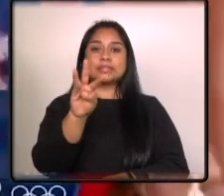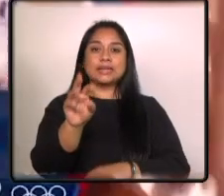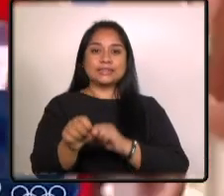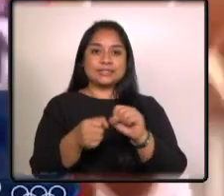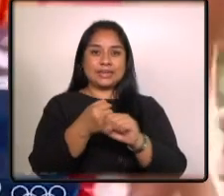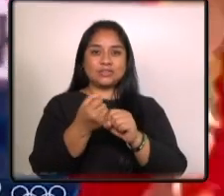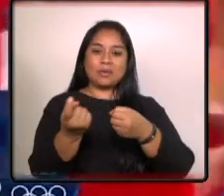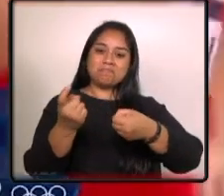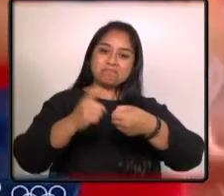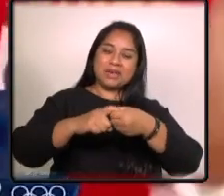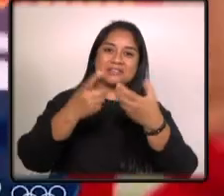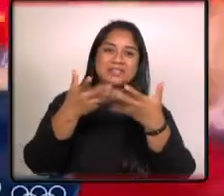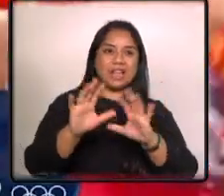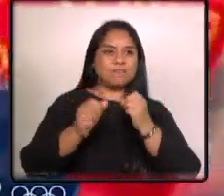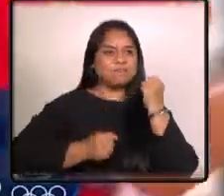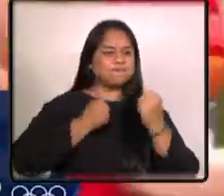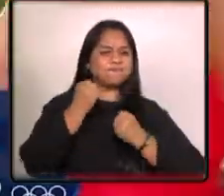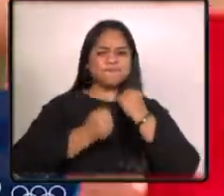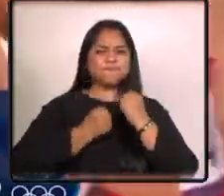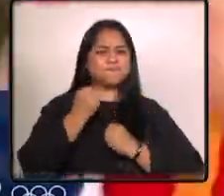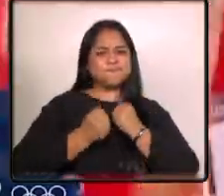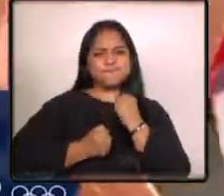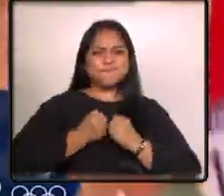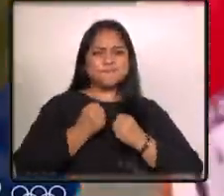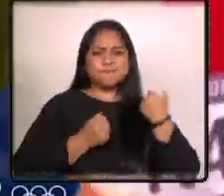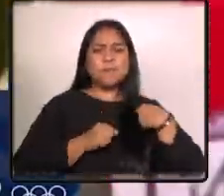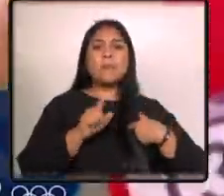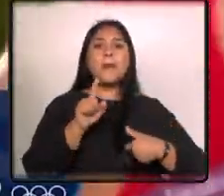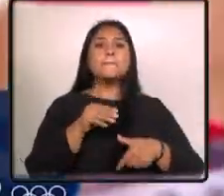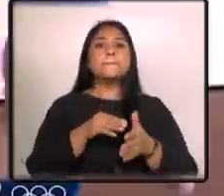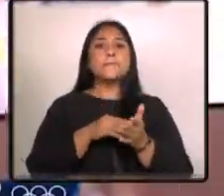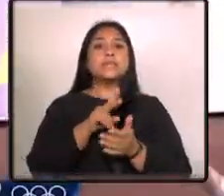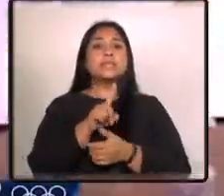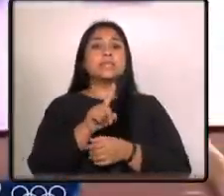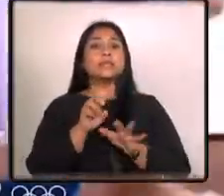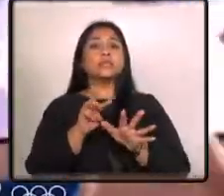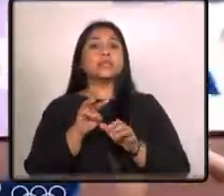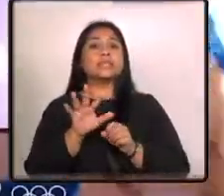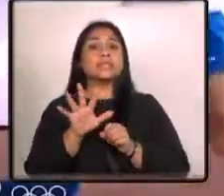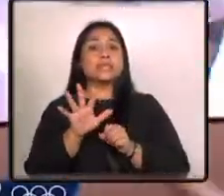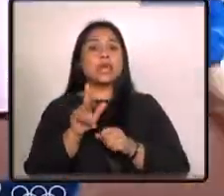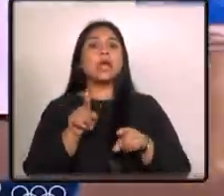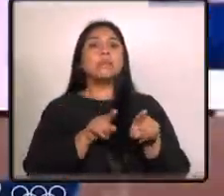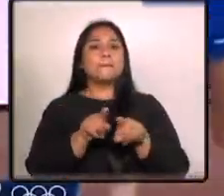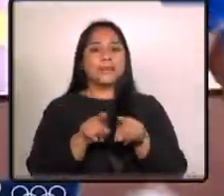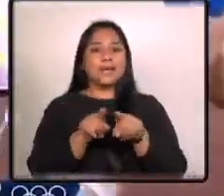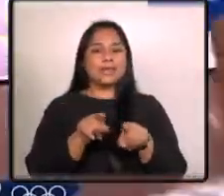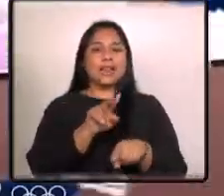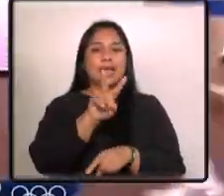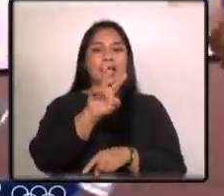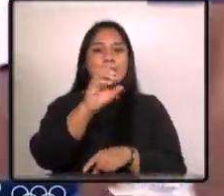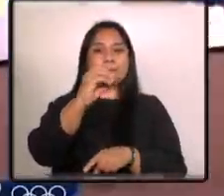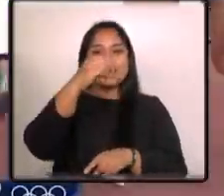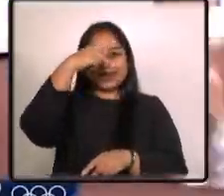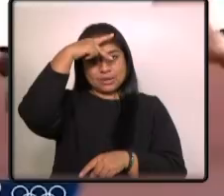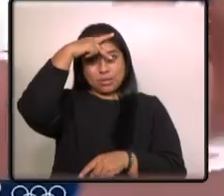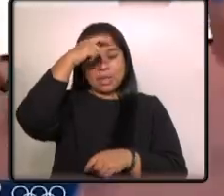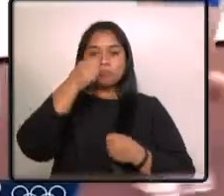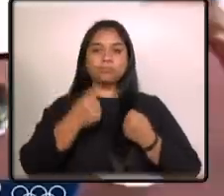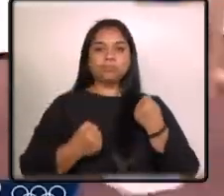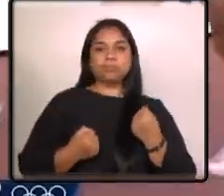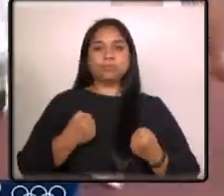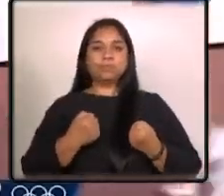clasificó por ranking mundial con un punteo de 1.185 y competirá en los 20 kilómetros marcha